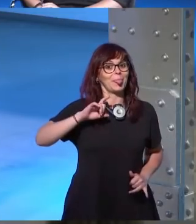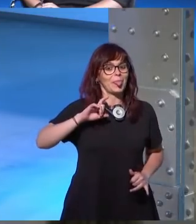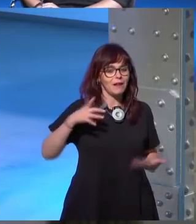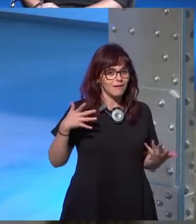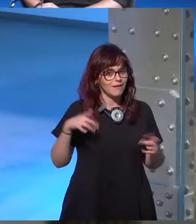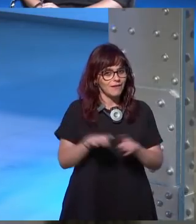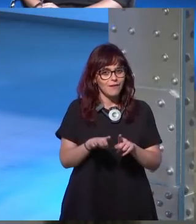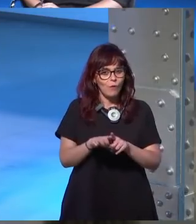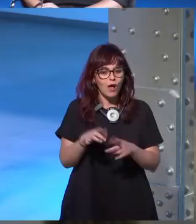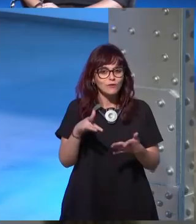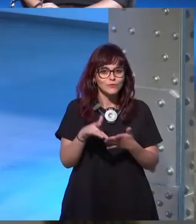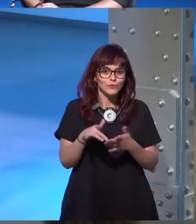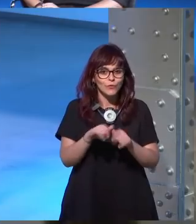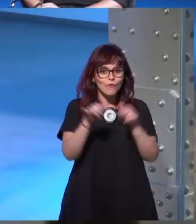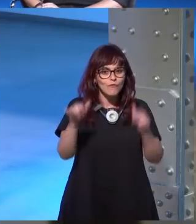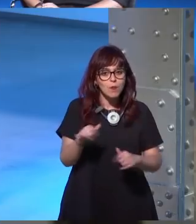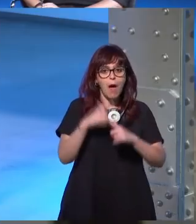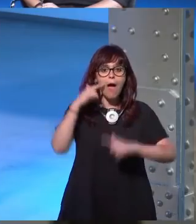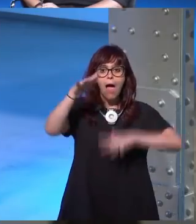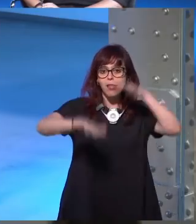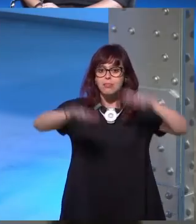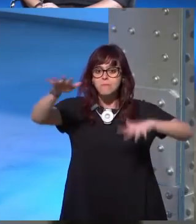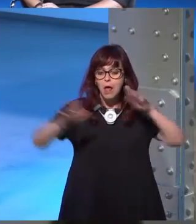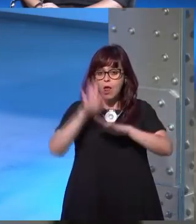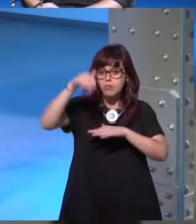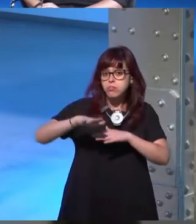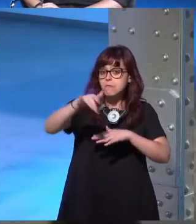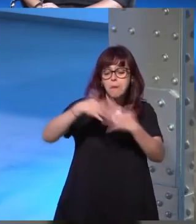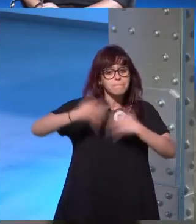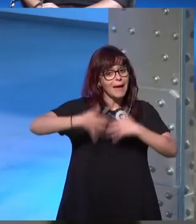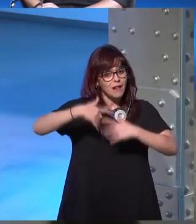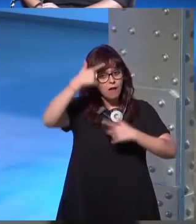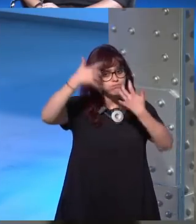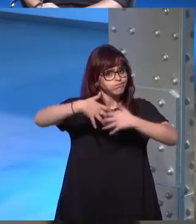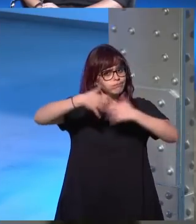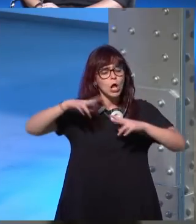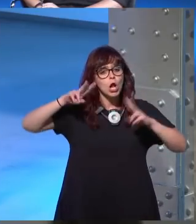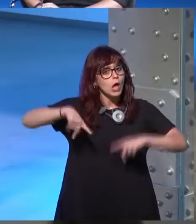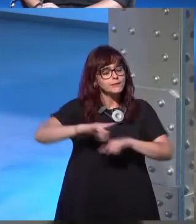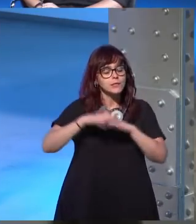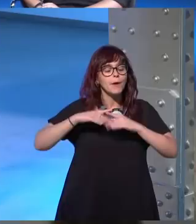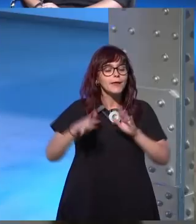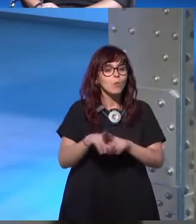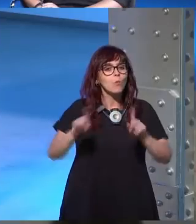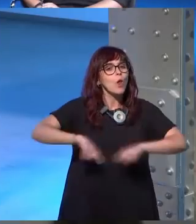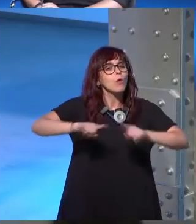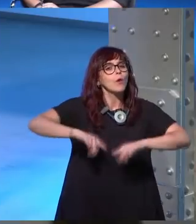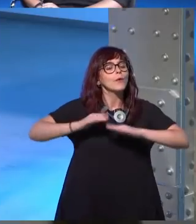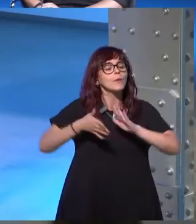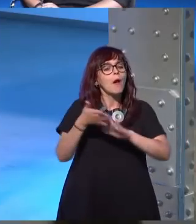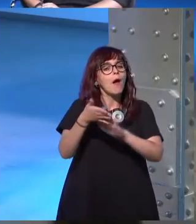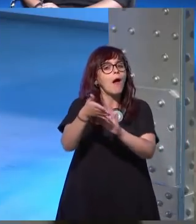ser conscientes de que hay altibajos que no somos máquinas que no mantenemos una velocidad constante que no vamos a escribir